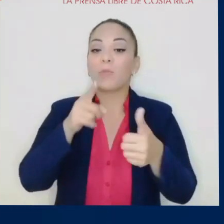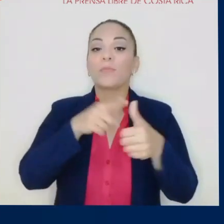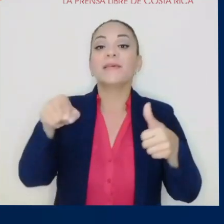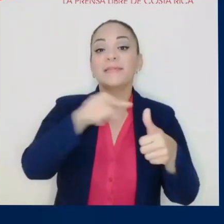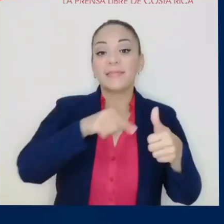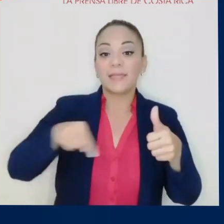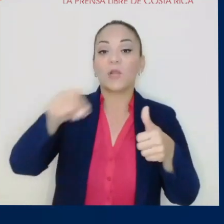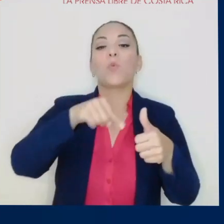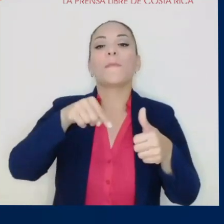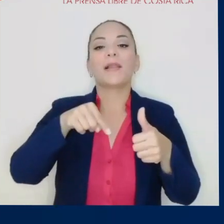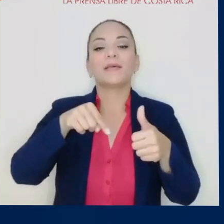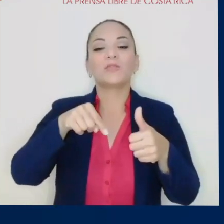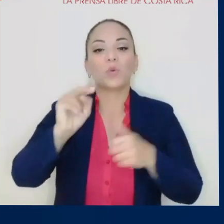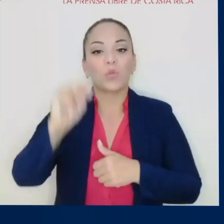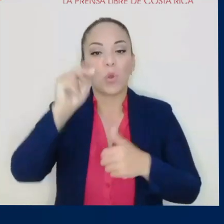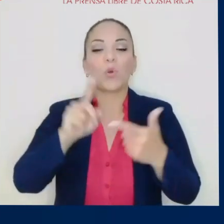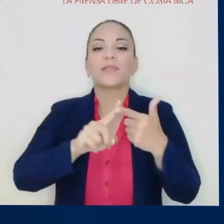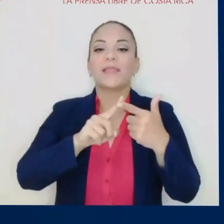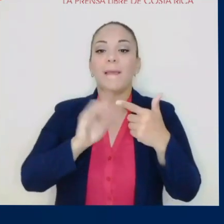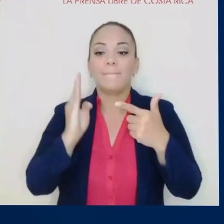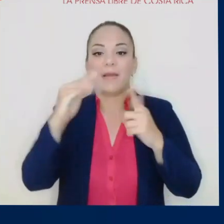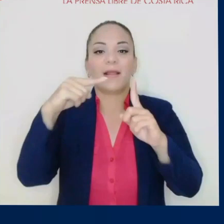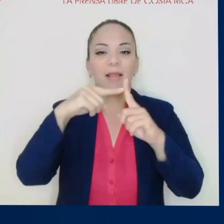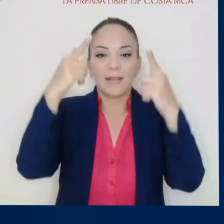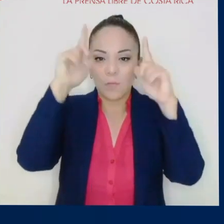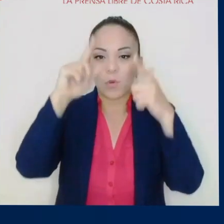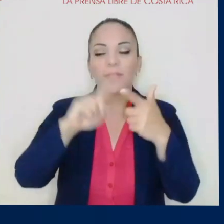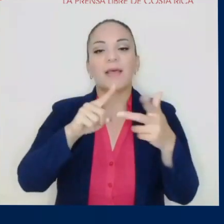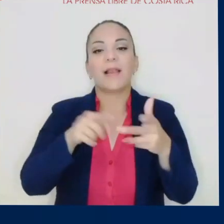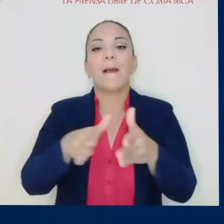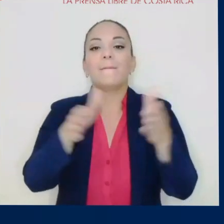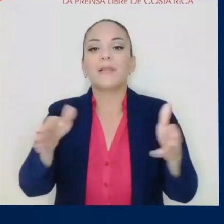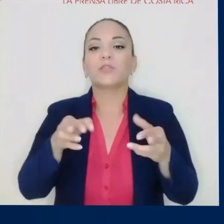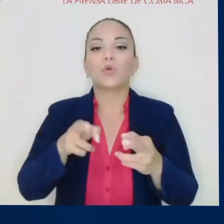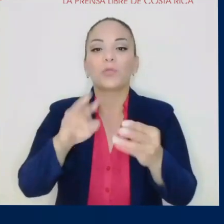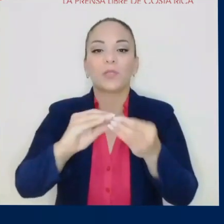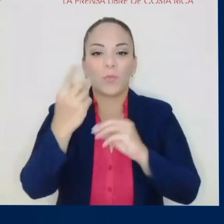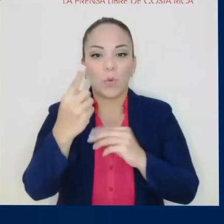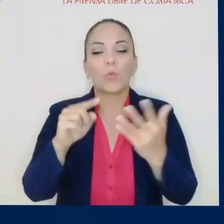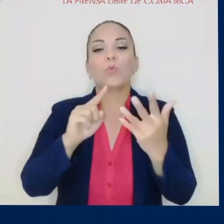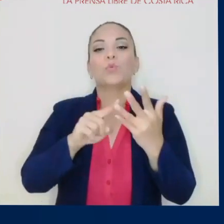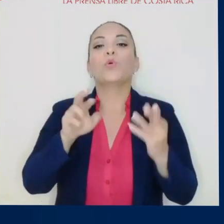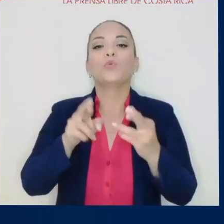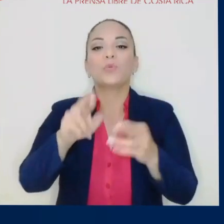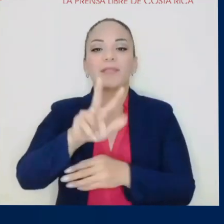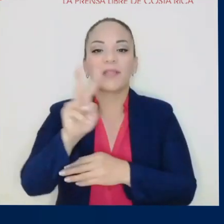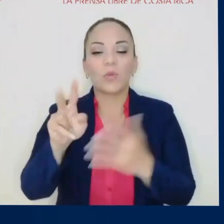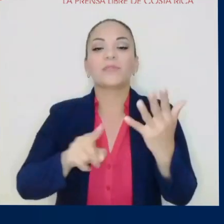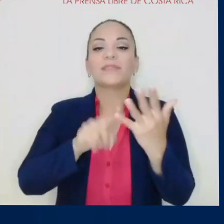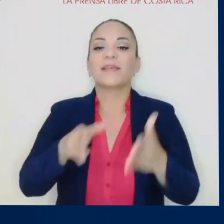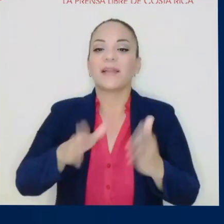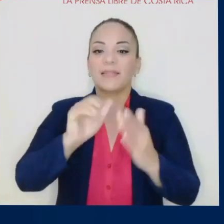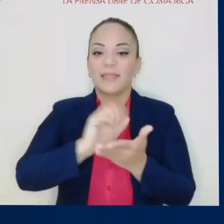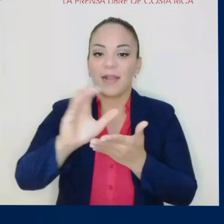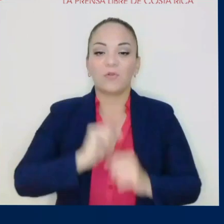como la Circunvalación Norte, Barranca Limonal, la ampliación de la Ruta 1, la Ruta 32 y la